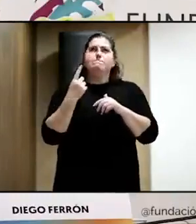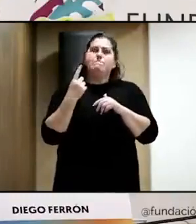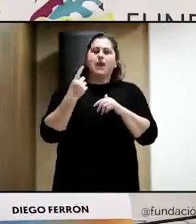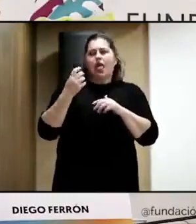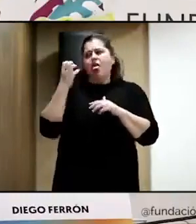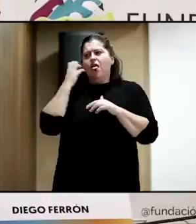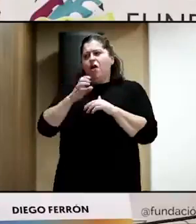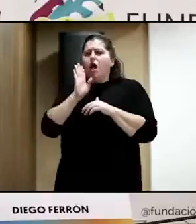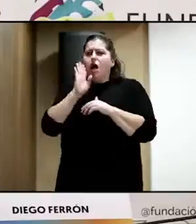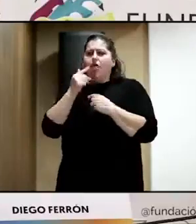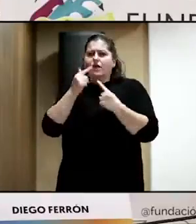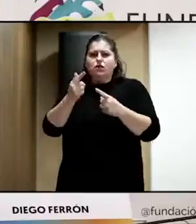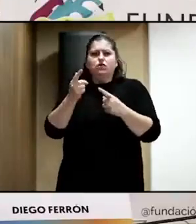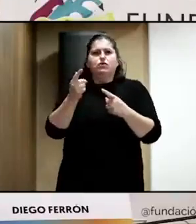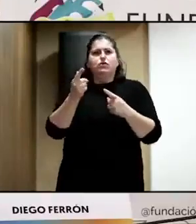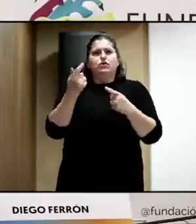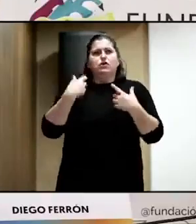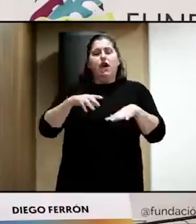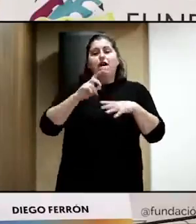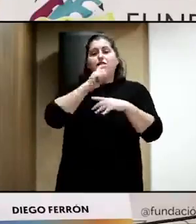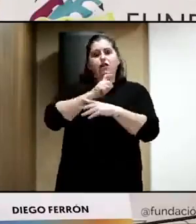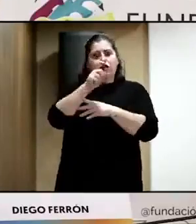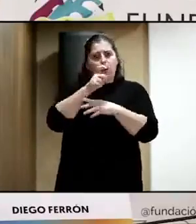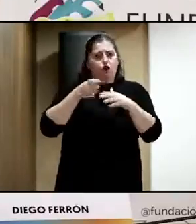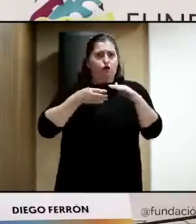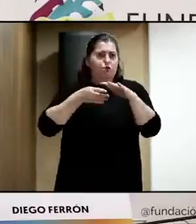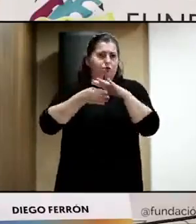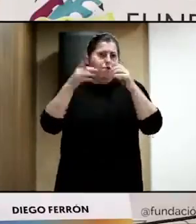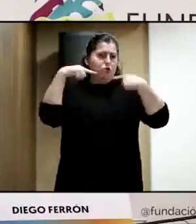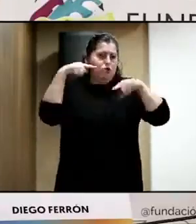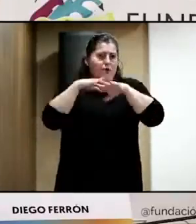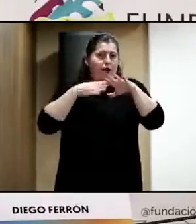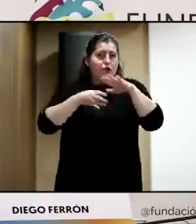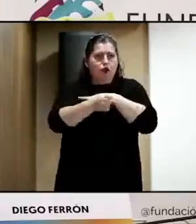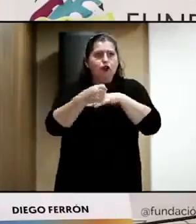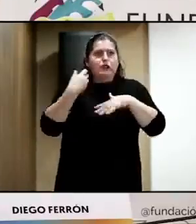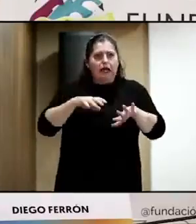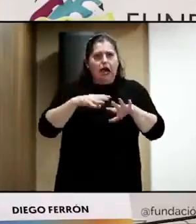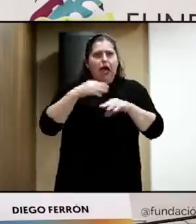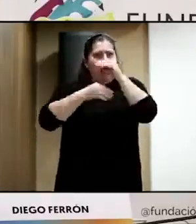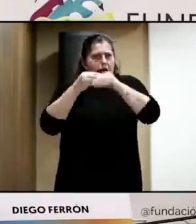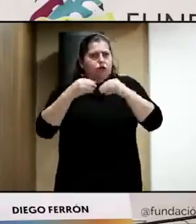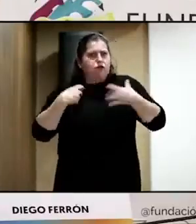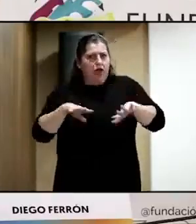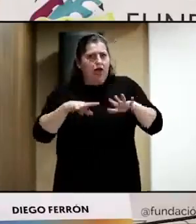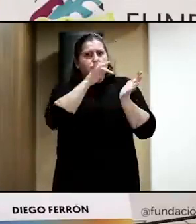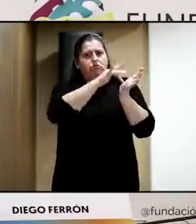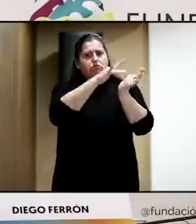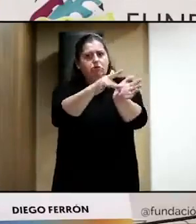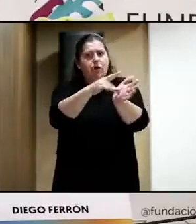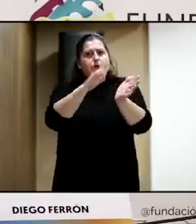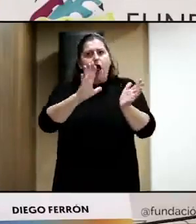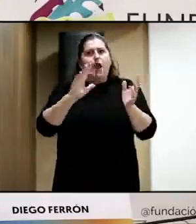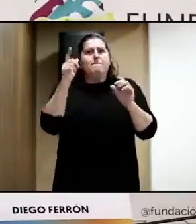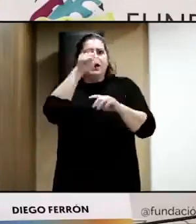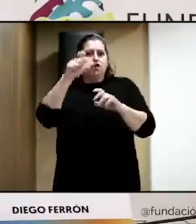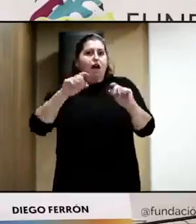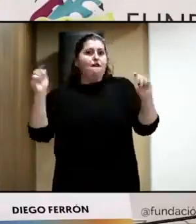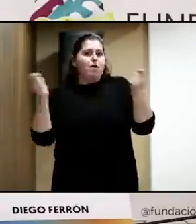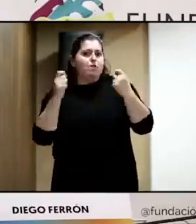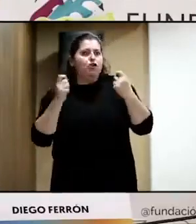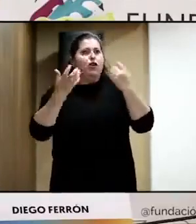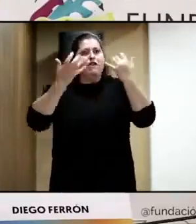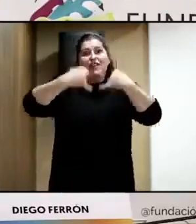Diego haga referencia a que la Fundación ha hecho o ha hecho posible, pues porque ha habido, en fin, promotores y porque ha habido